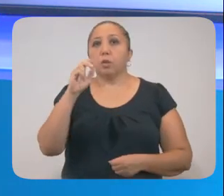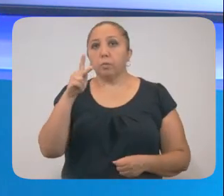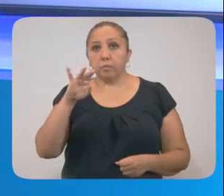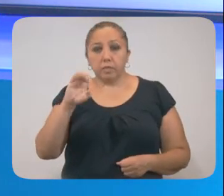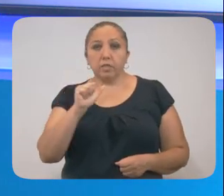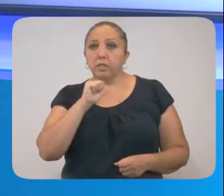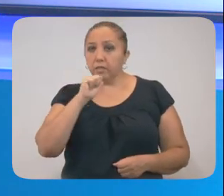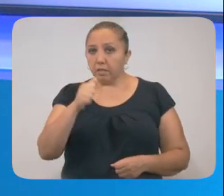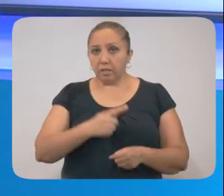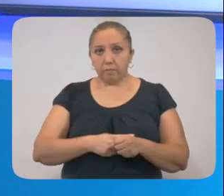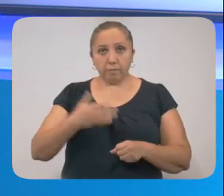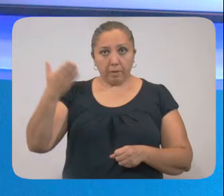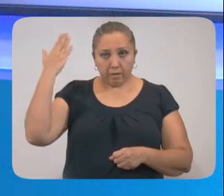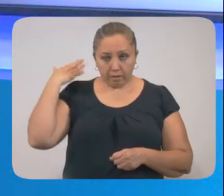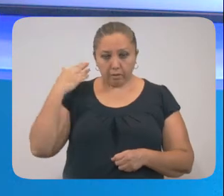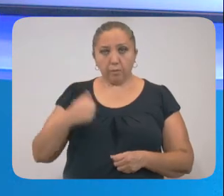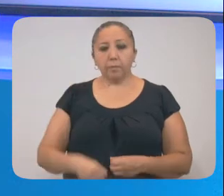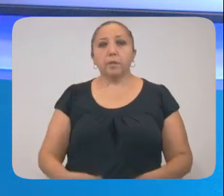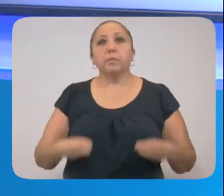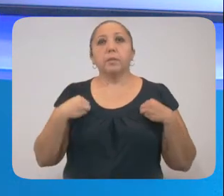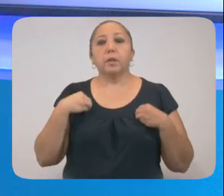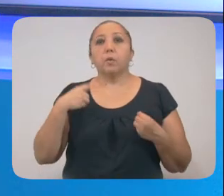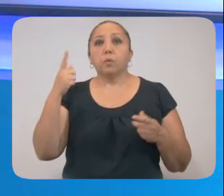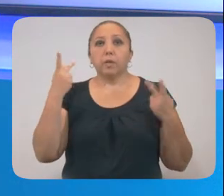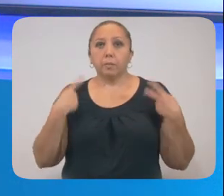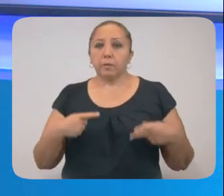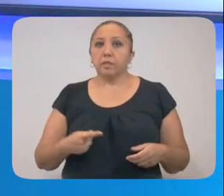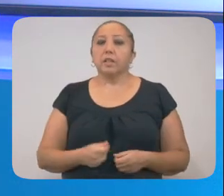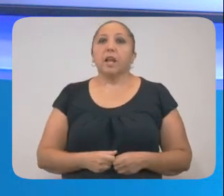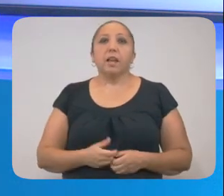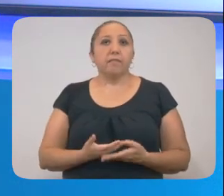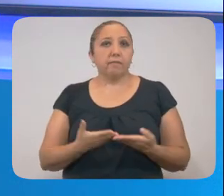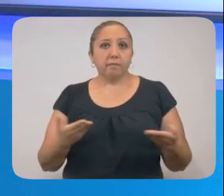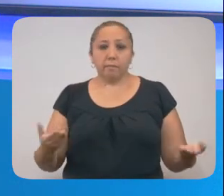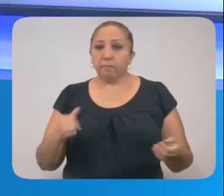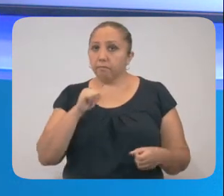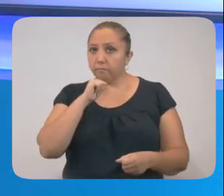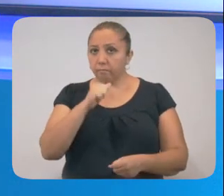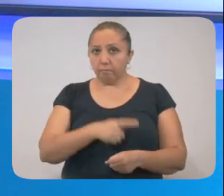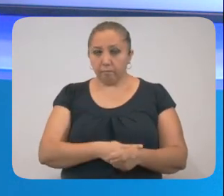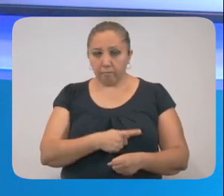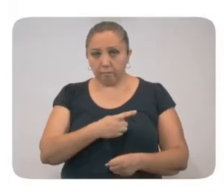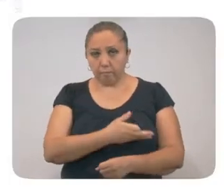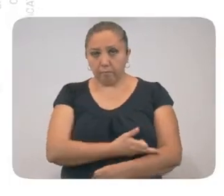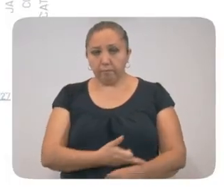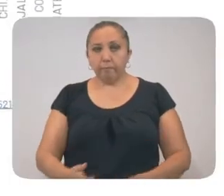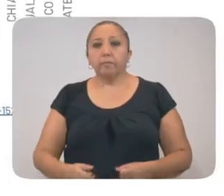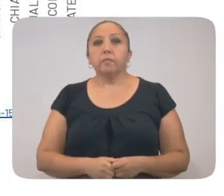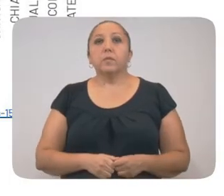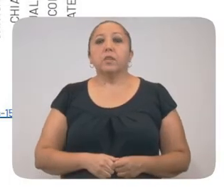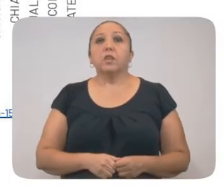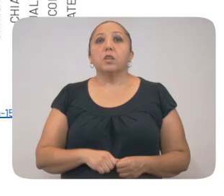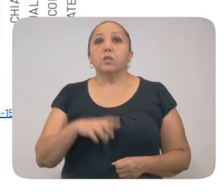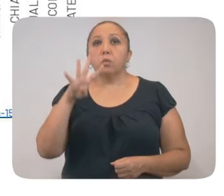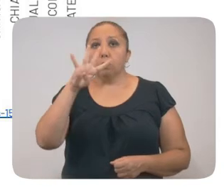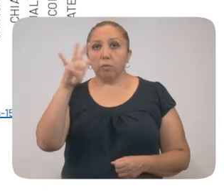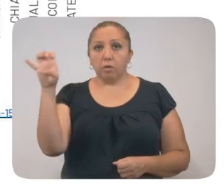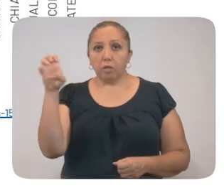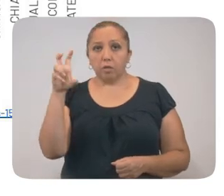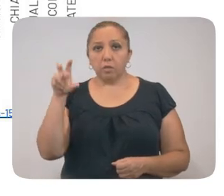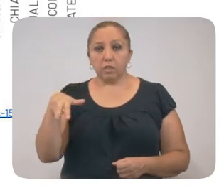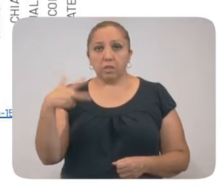antecedentes de enfermedades. Convivía un contacto, el cual hasta el momento se reporta asintomático. En total, son